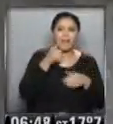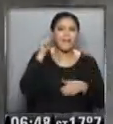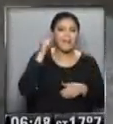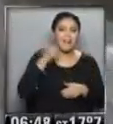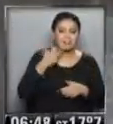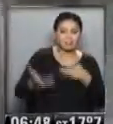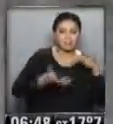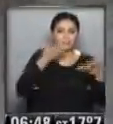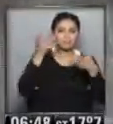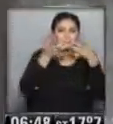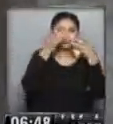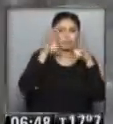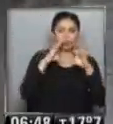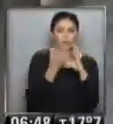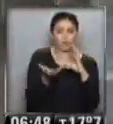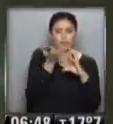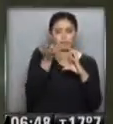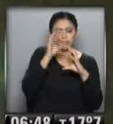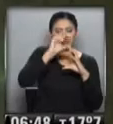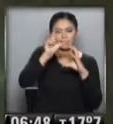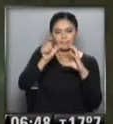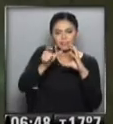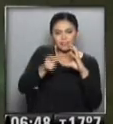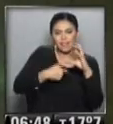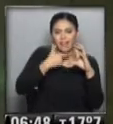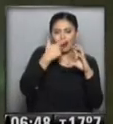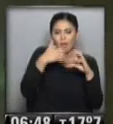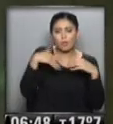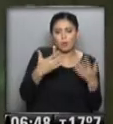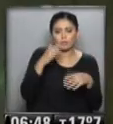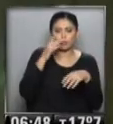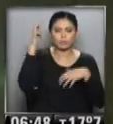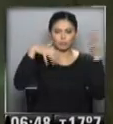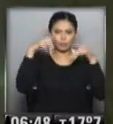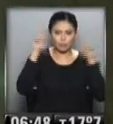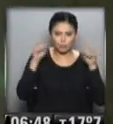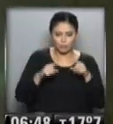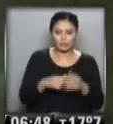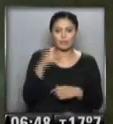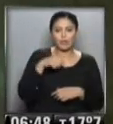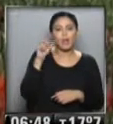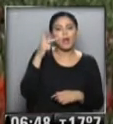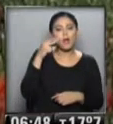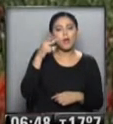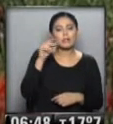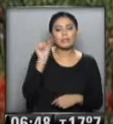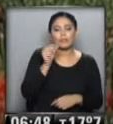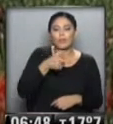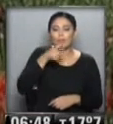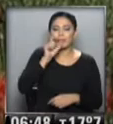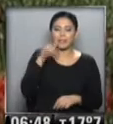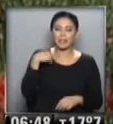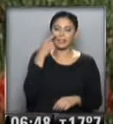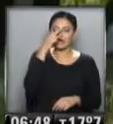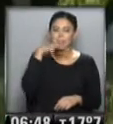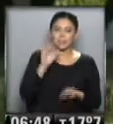...a estos cambios que hacen que las tormentas sean más fuertes... ...vamos a una pausita con Livio, tomamos un tecito... ...los